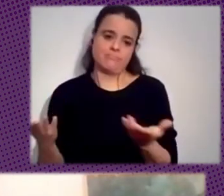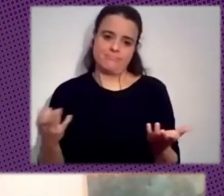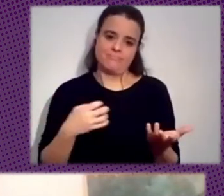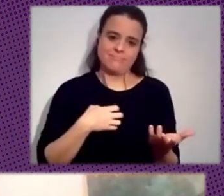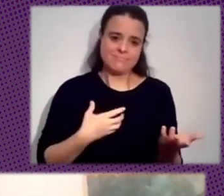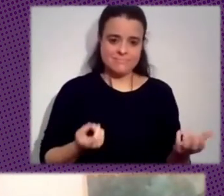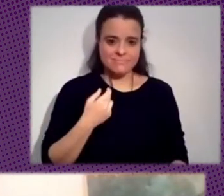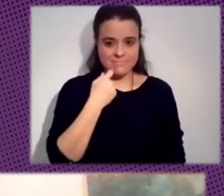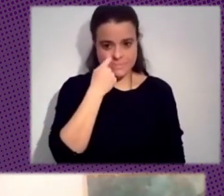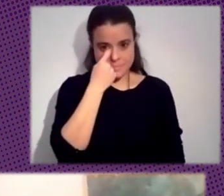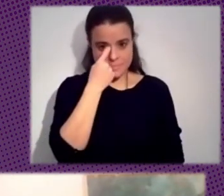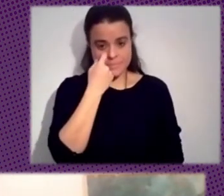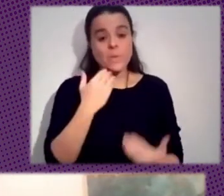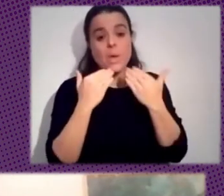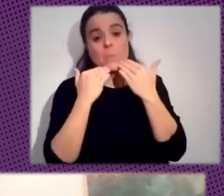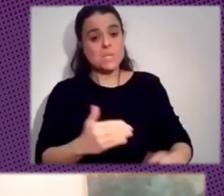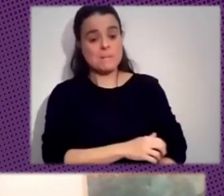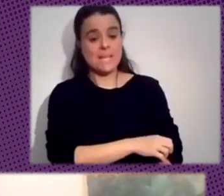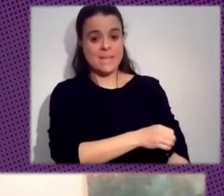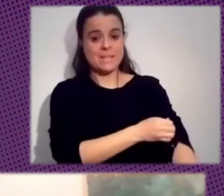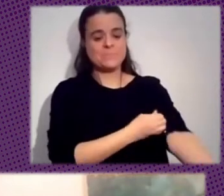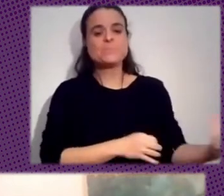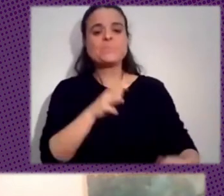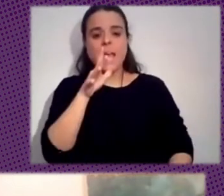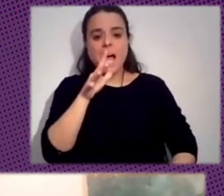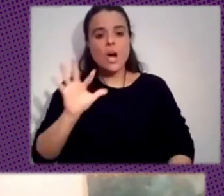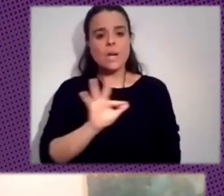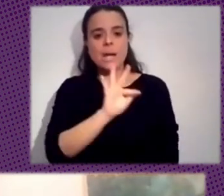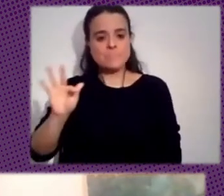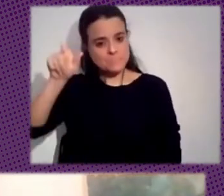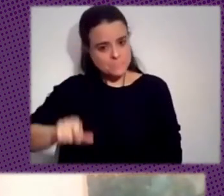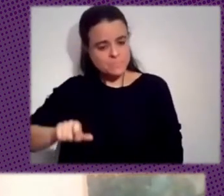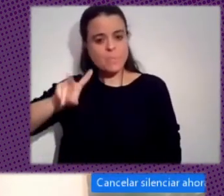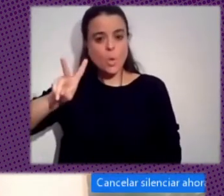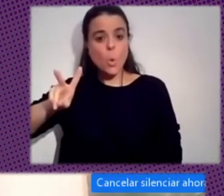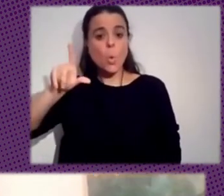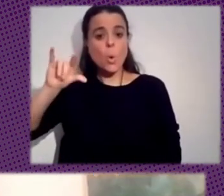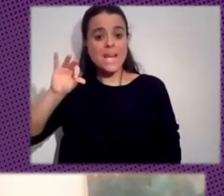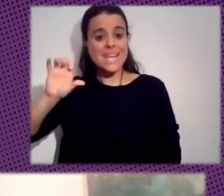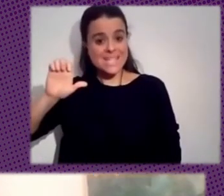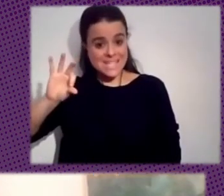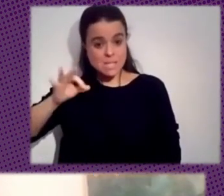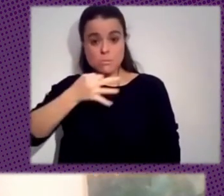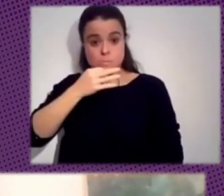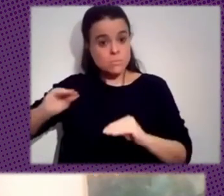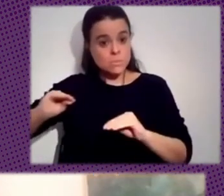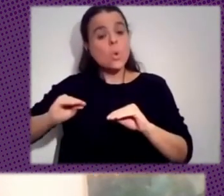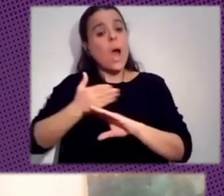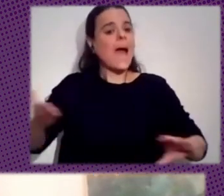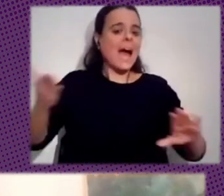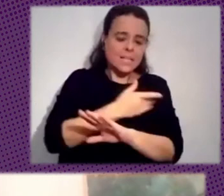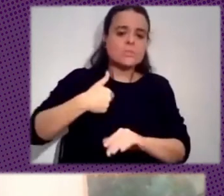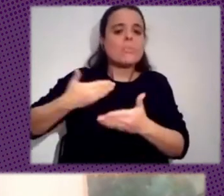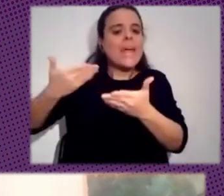Muchísimas Gracias Ahora Vamos a Dar Paso A Ulises Antes De Que Comience Ulises Invito A Las Compañeras Y Compañeros Que